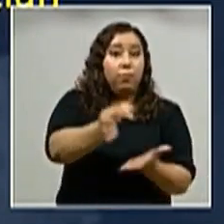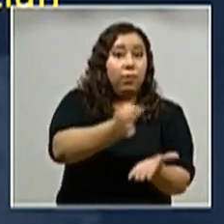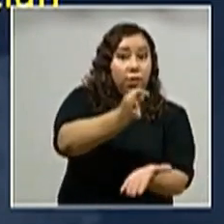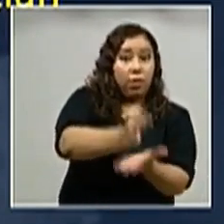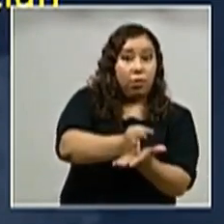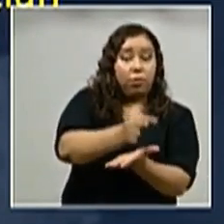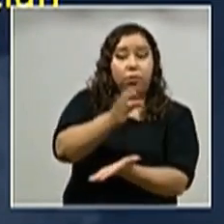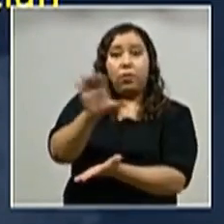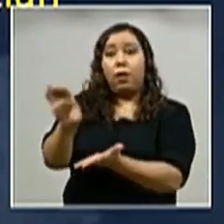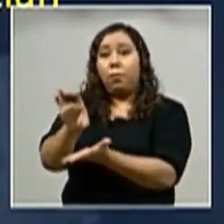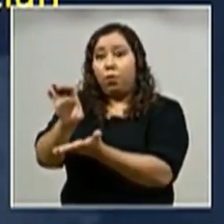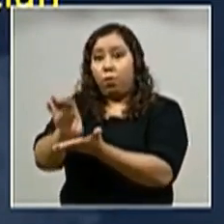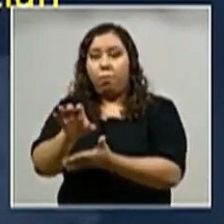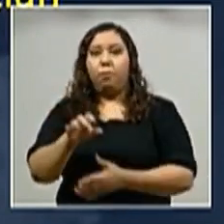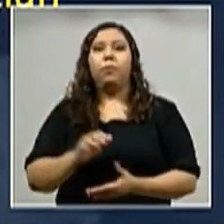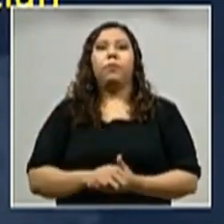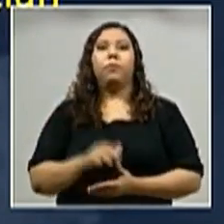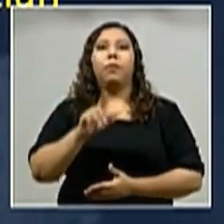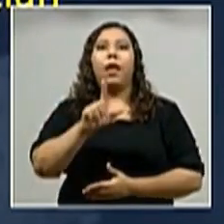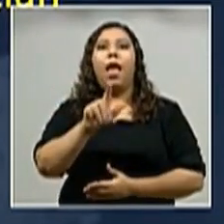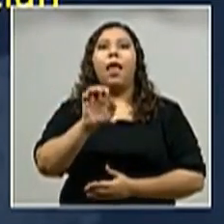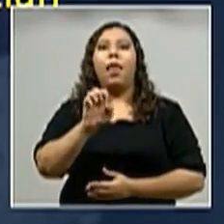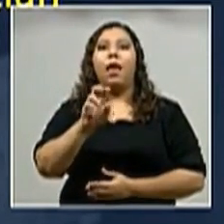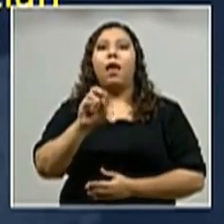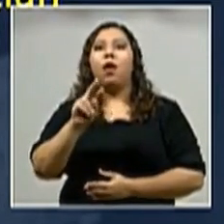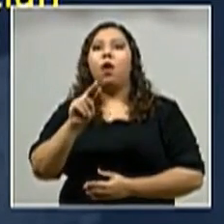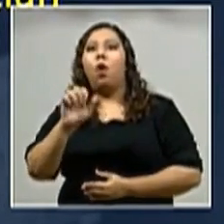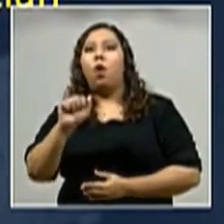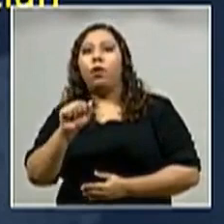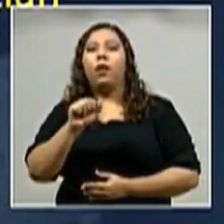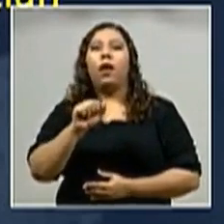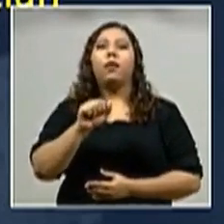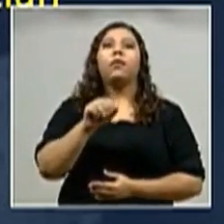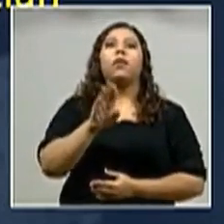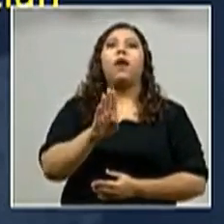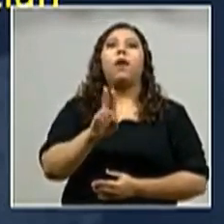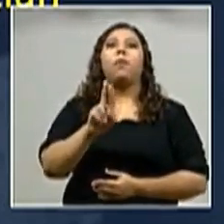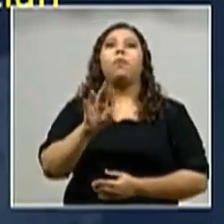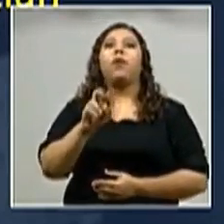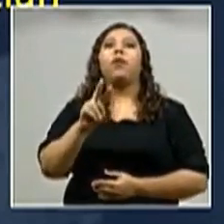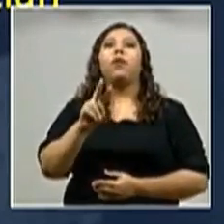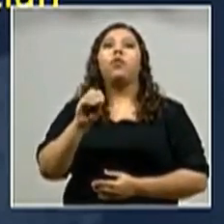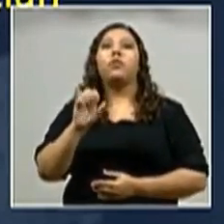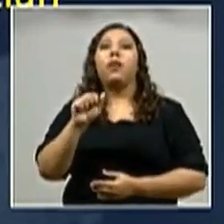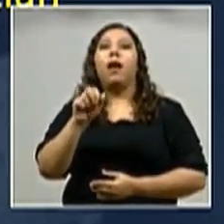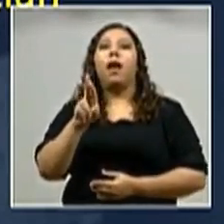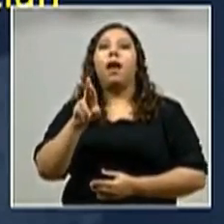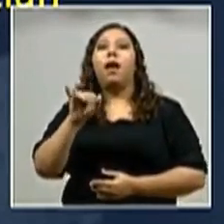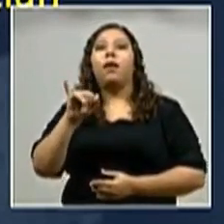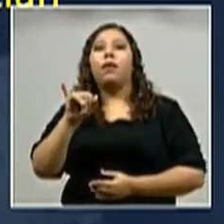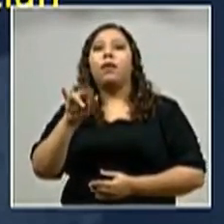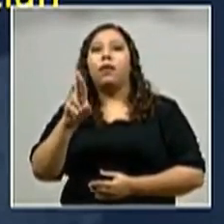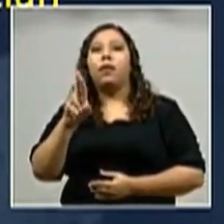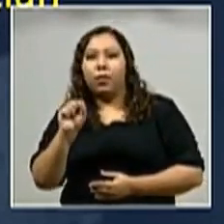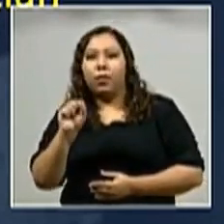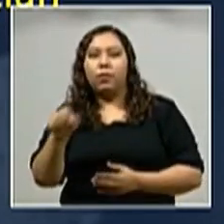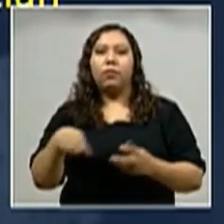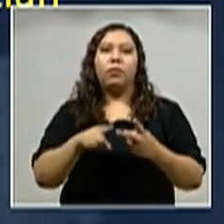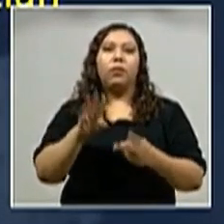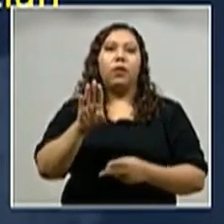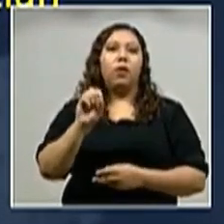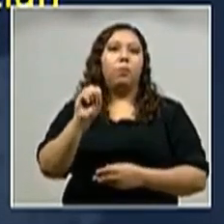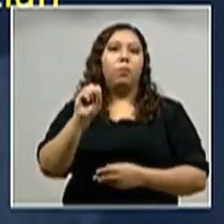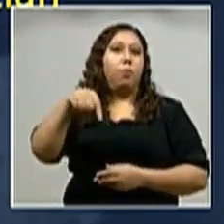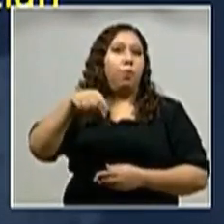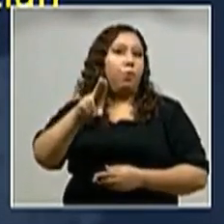Barrio La Leona, Barrio Buenos Aires, Barrio El Bosque, Colonia Guillén, Colonia